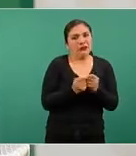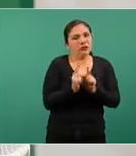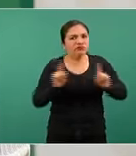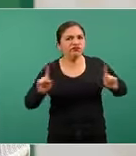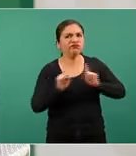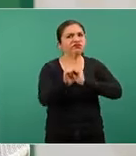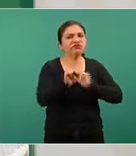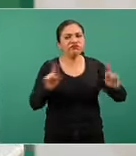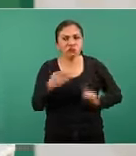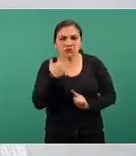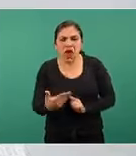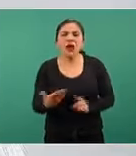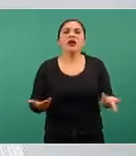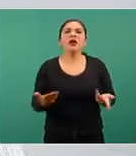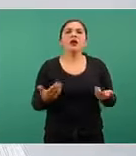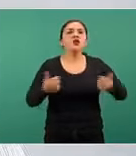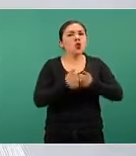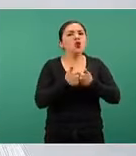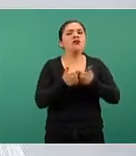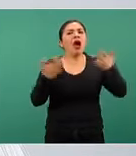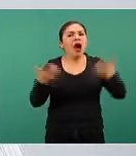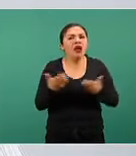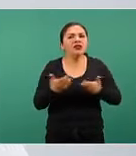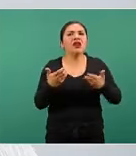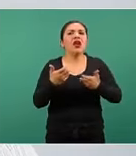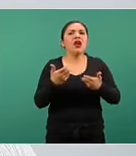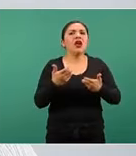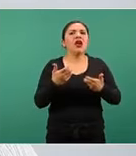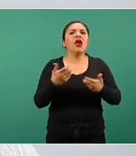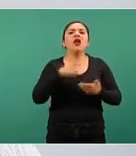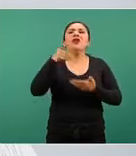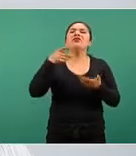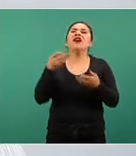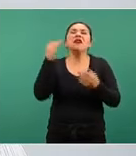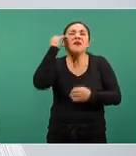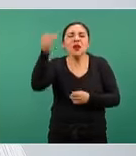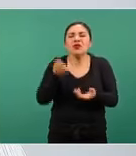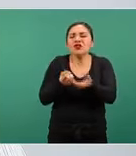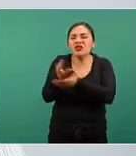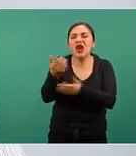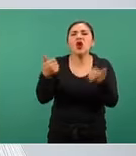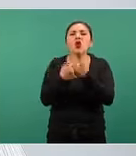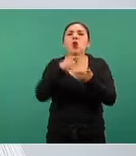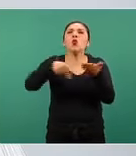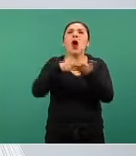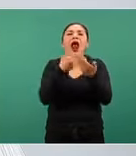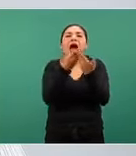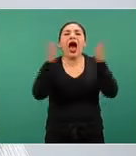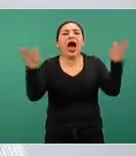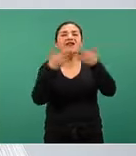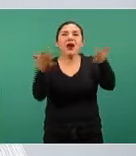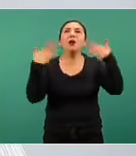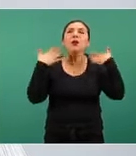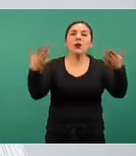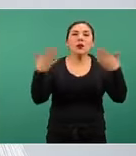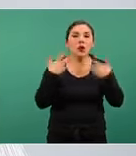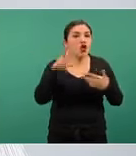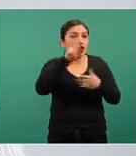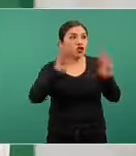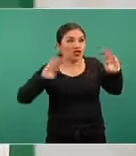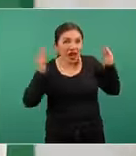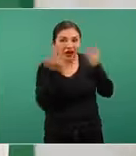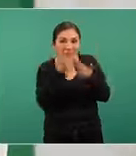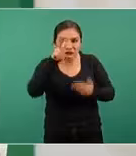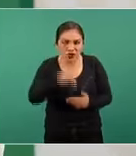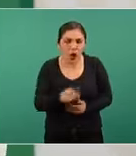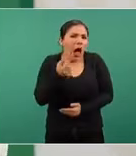en todo momento, participando de eventos al aire libre, no congregándose en espacios cerrados. Obviamente, esto